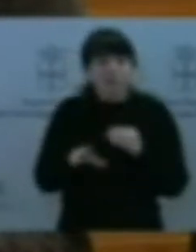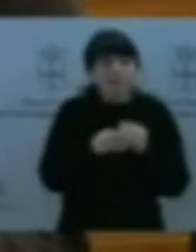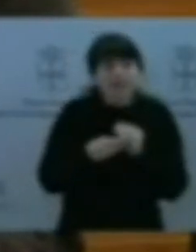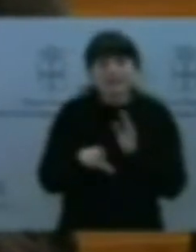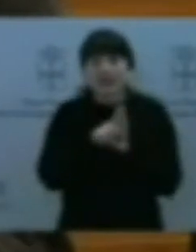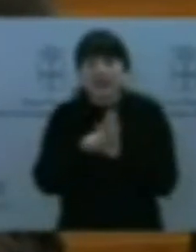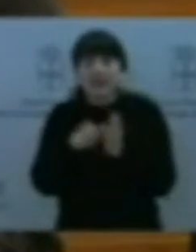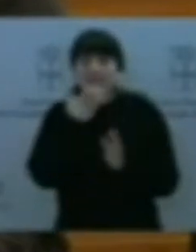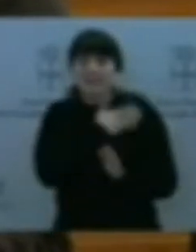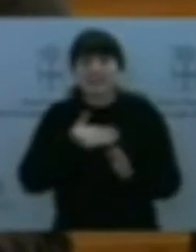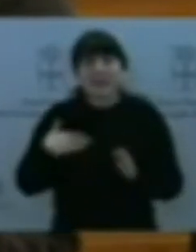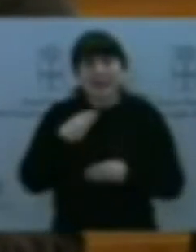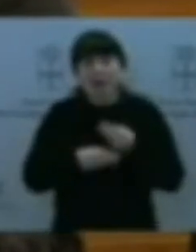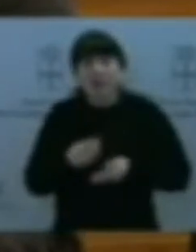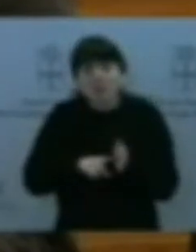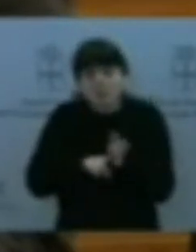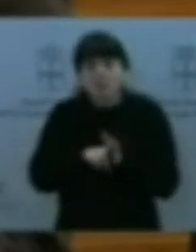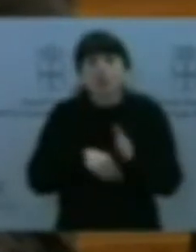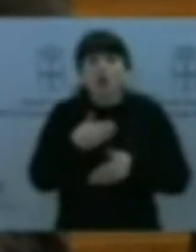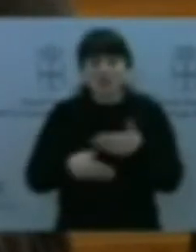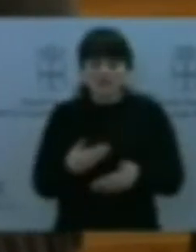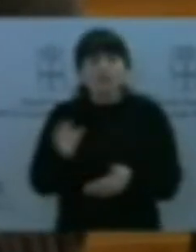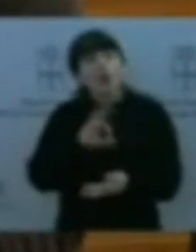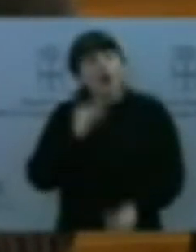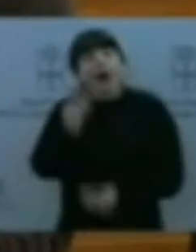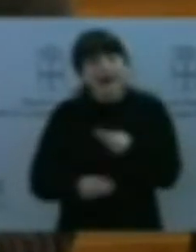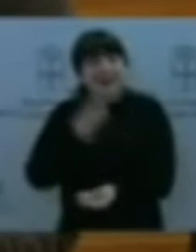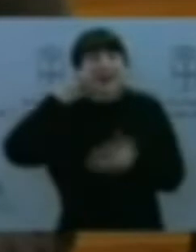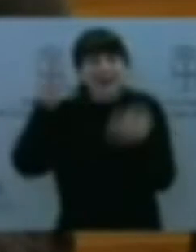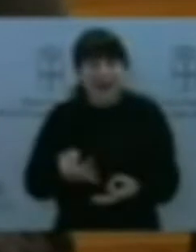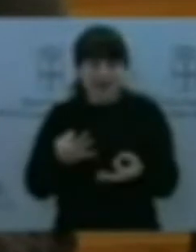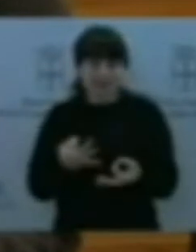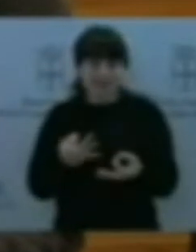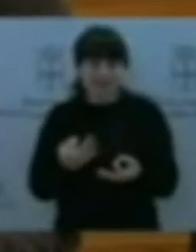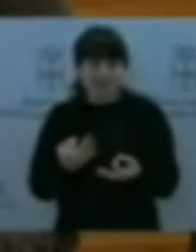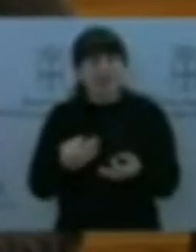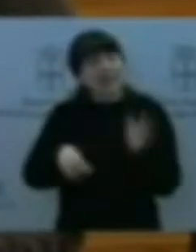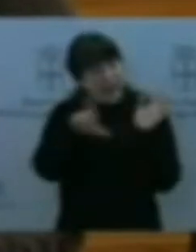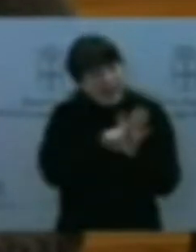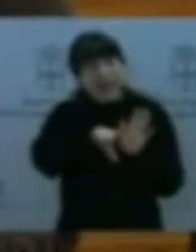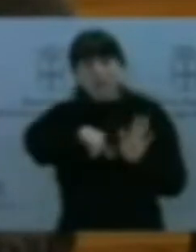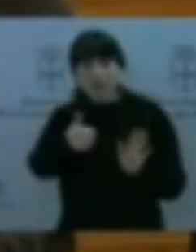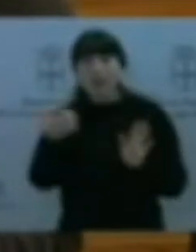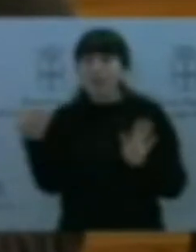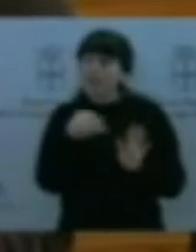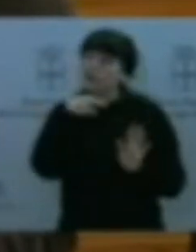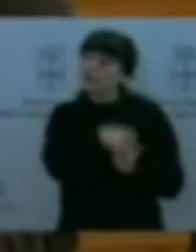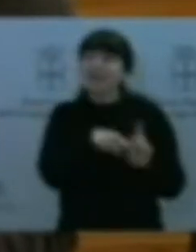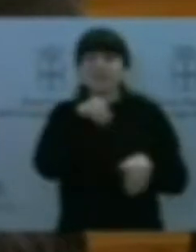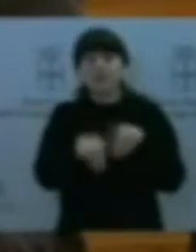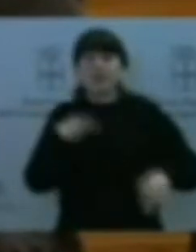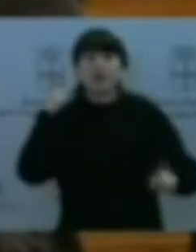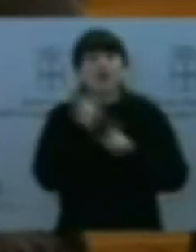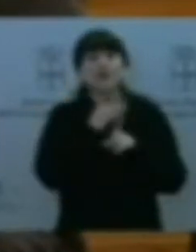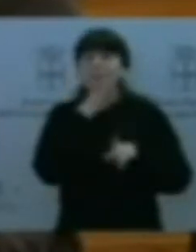haga con hechos objetivos y se haga aprobando una ley que ustedes han votado en contra, porque no la quieren ya en el proceso